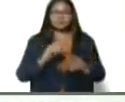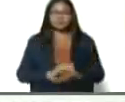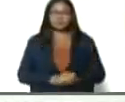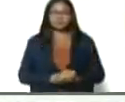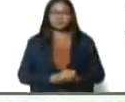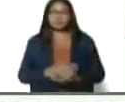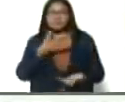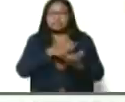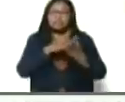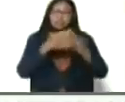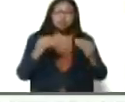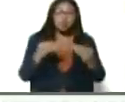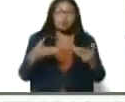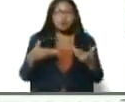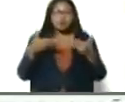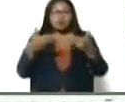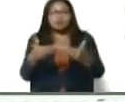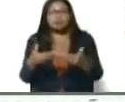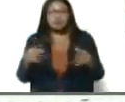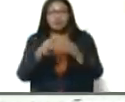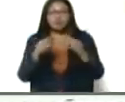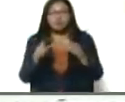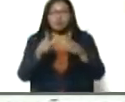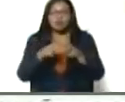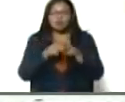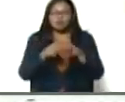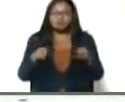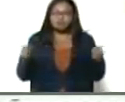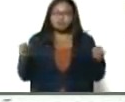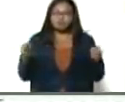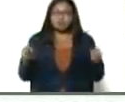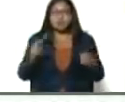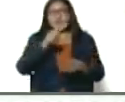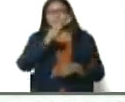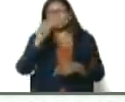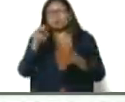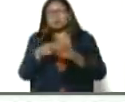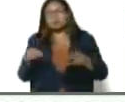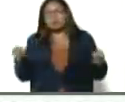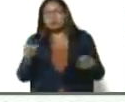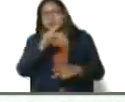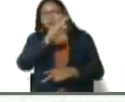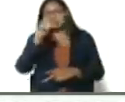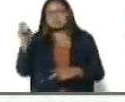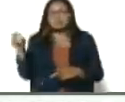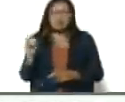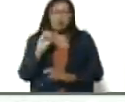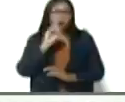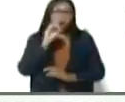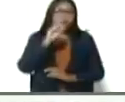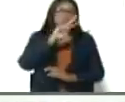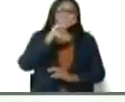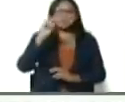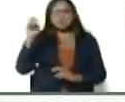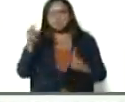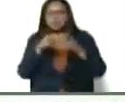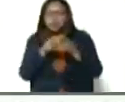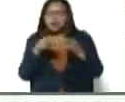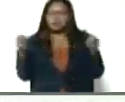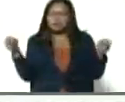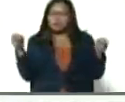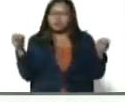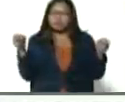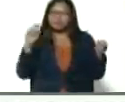Garantizarla. Todo el que se le entrega en hectáreas, 20 hectáreas, 100 hectáreas, 200 hectáreas, se le